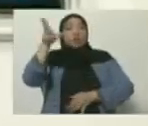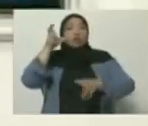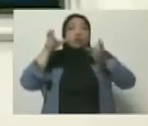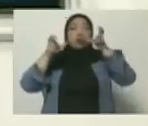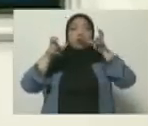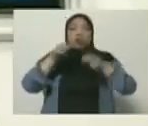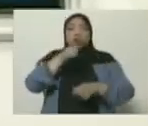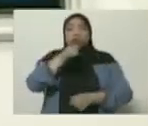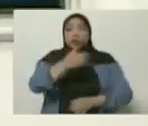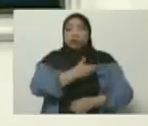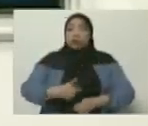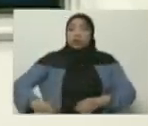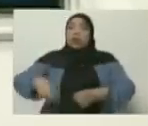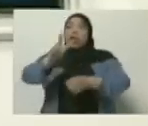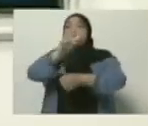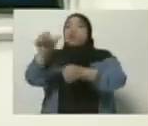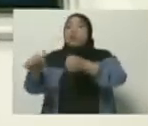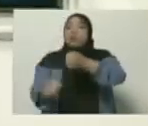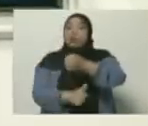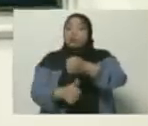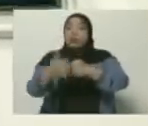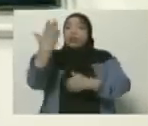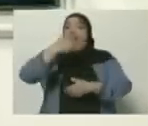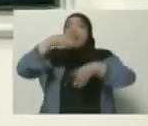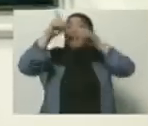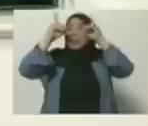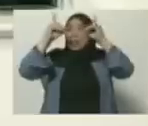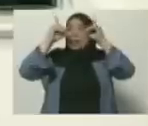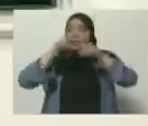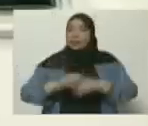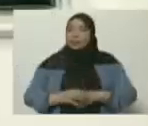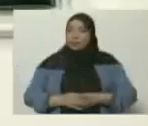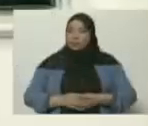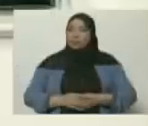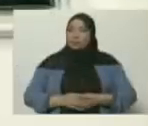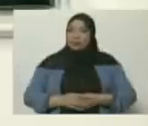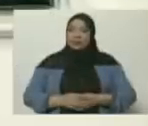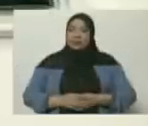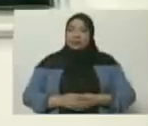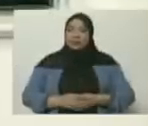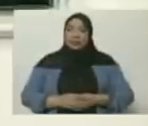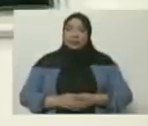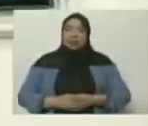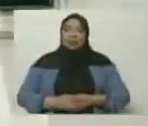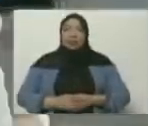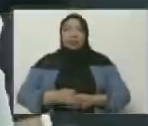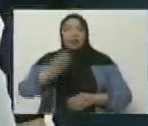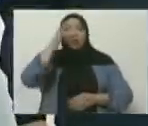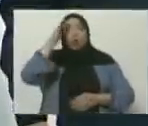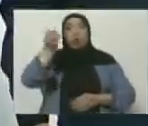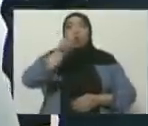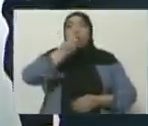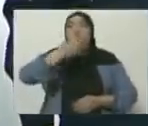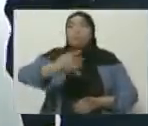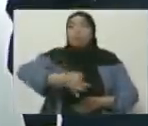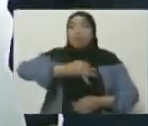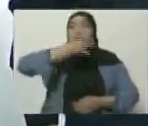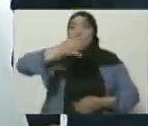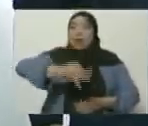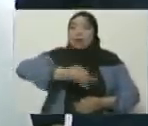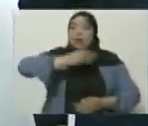las declaraciones de la vicepresidenta ejecutiva de la República, Delcy Rodríguez. Bueno, muy buenas tardes para toda